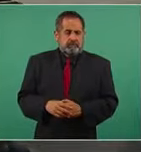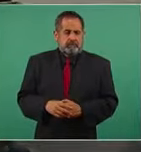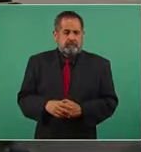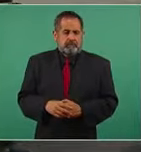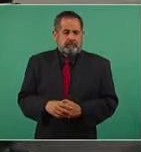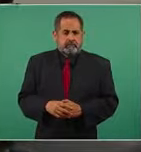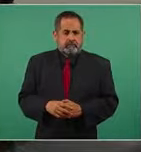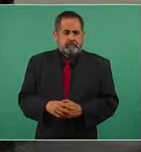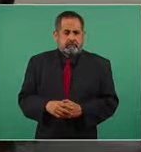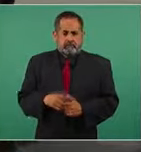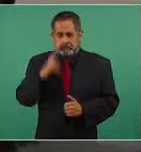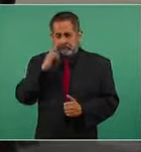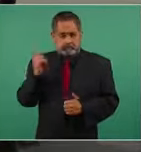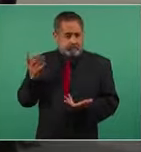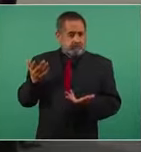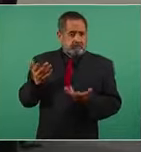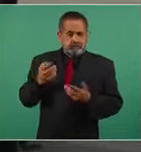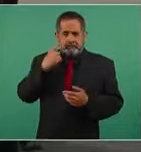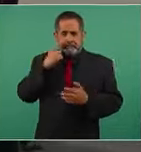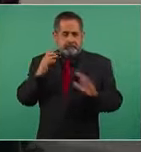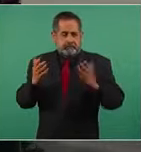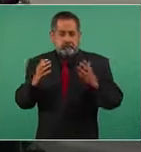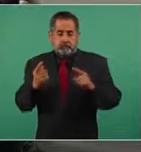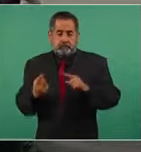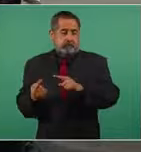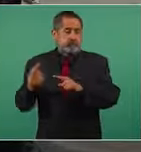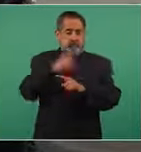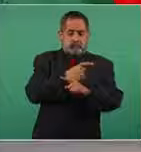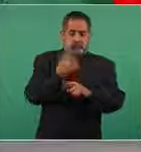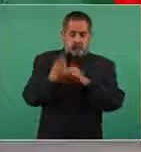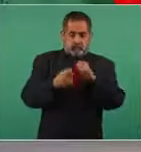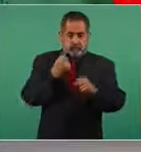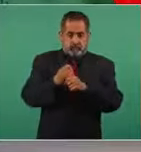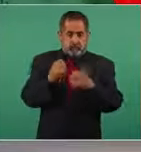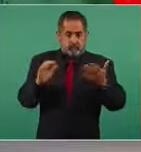a esta fecha, el año pasado, un billón